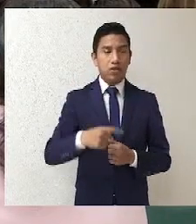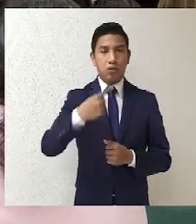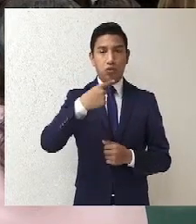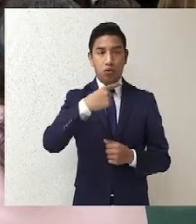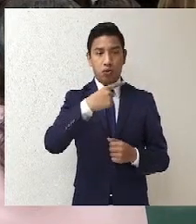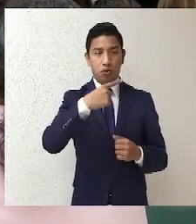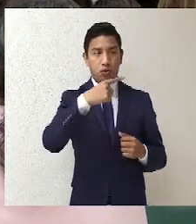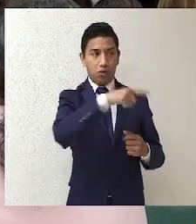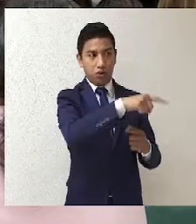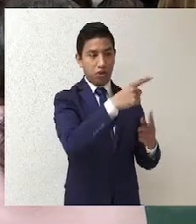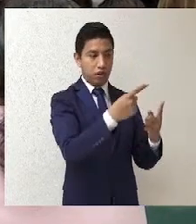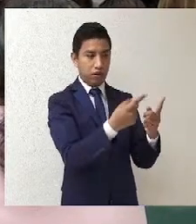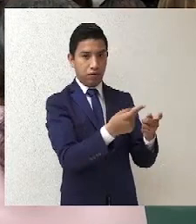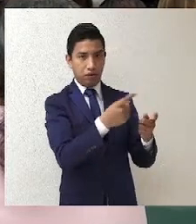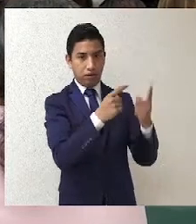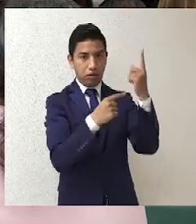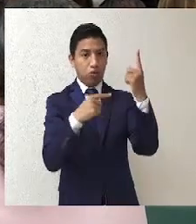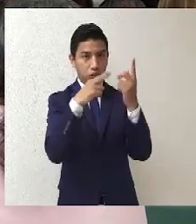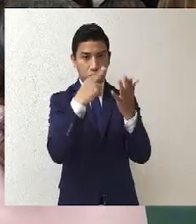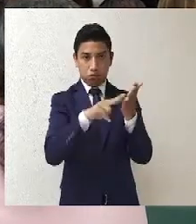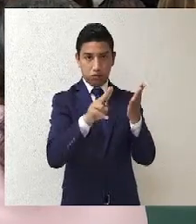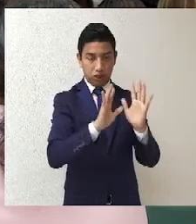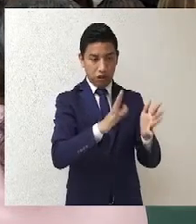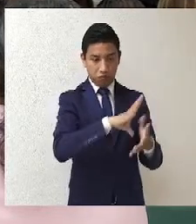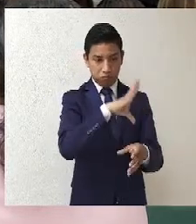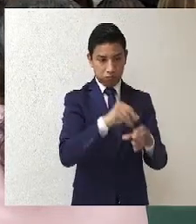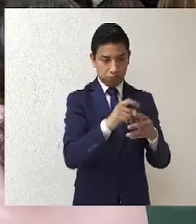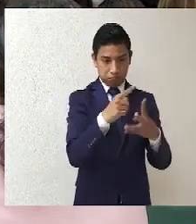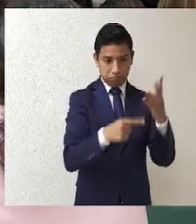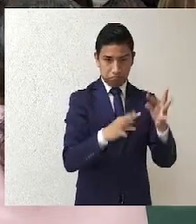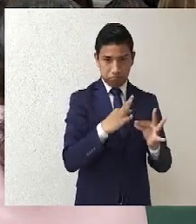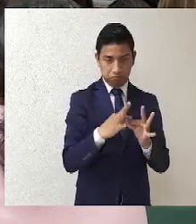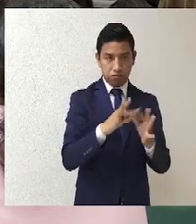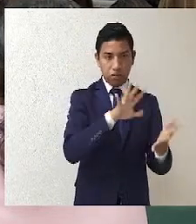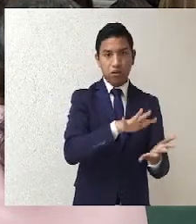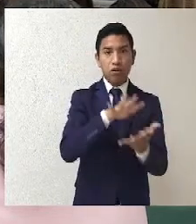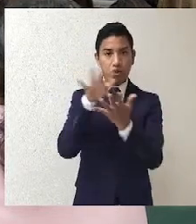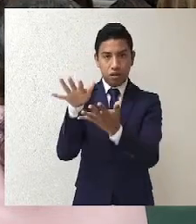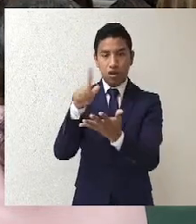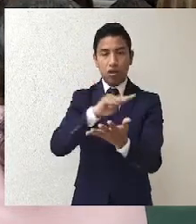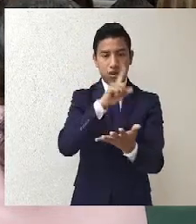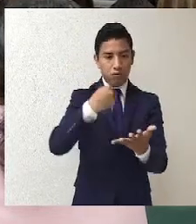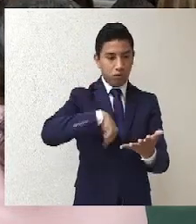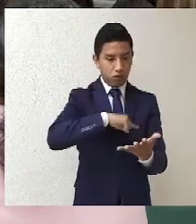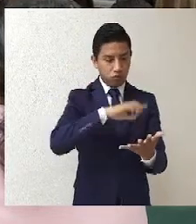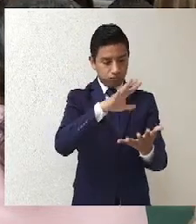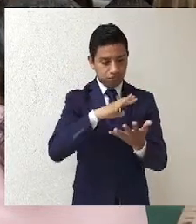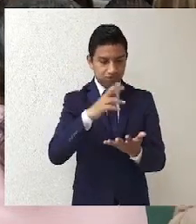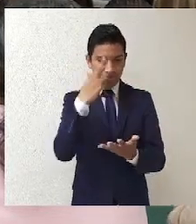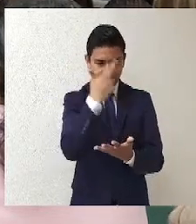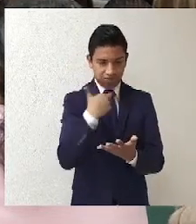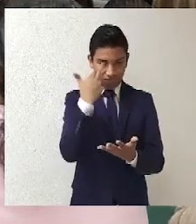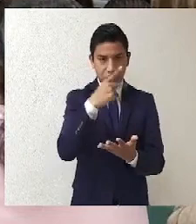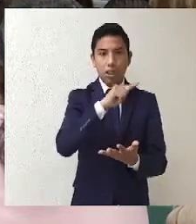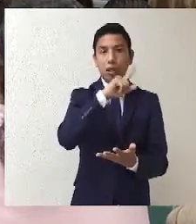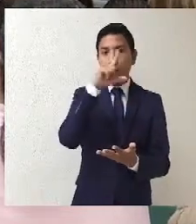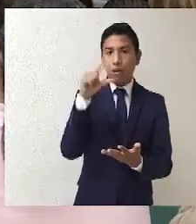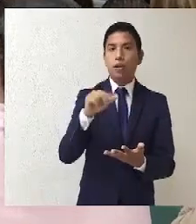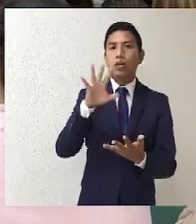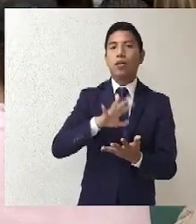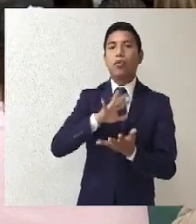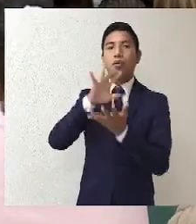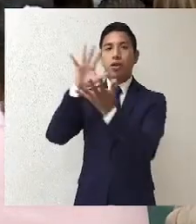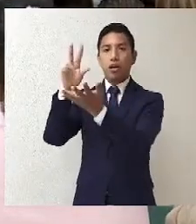lo reencauzamos a la Comisión Nacional de Honestía y Justicia de Morena. Digo, nada más rápidamente para los que no están tan